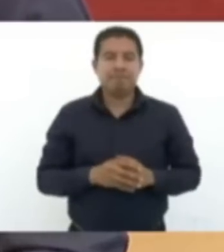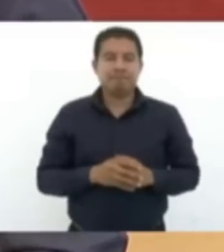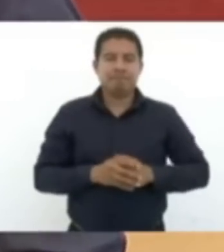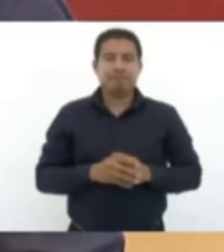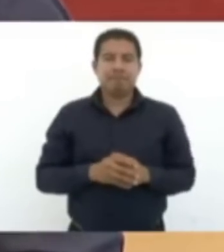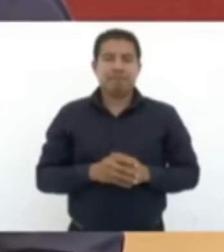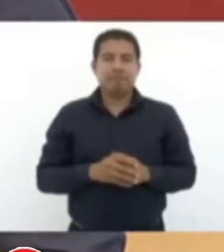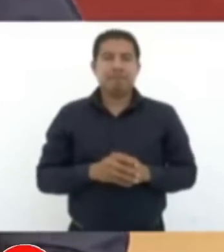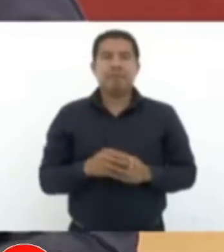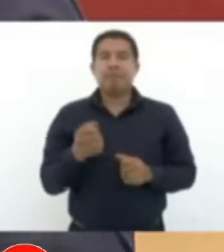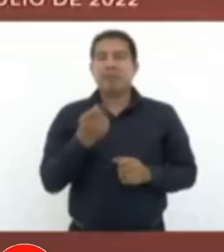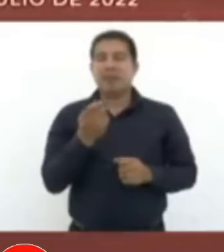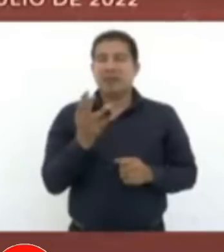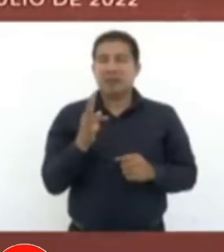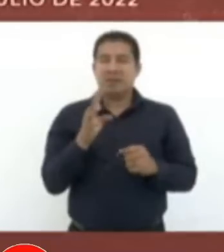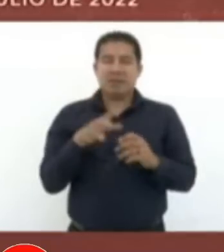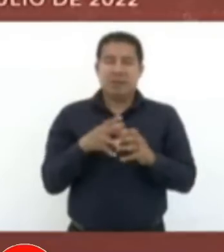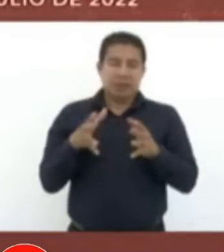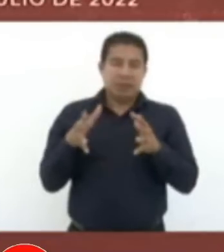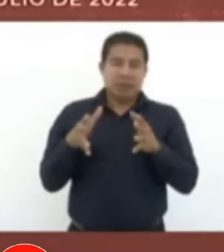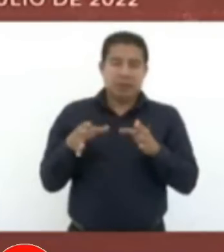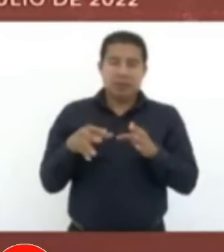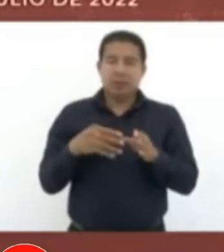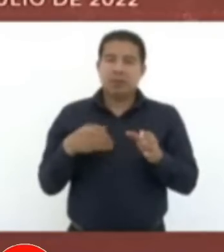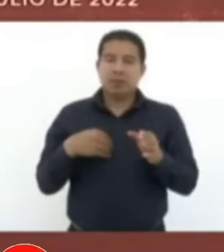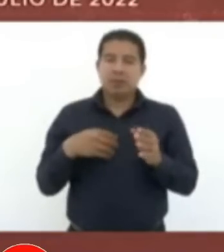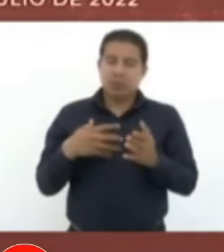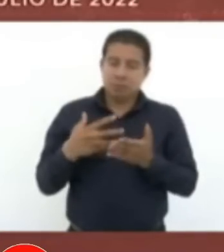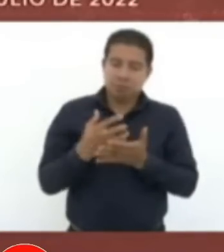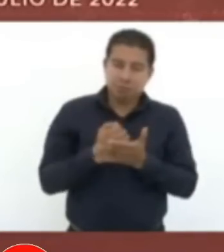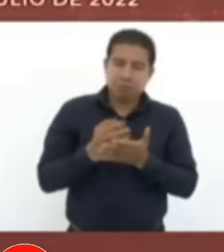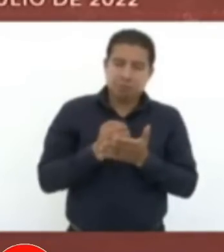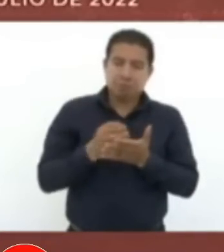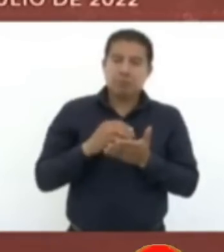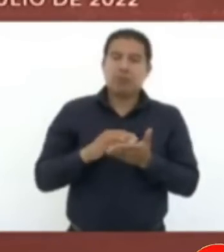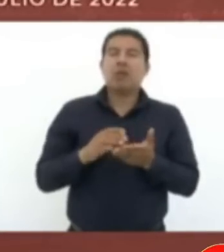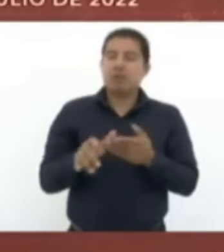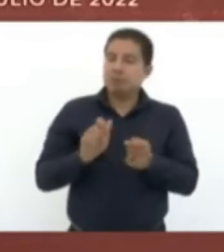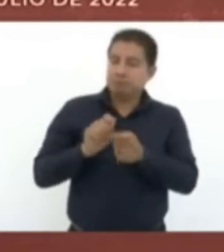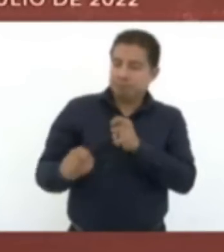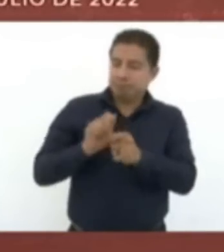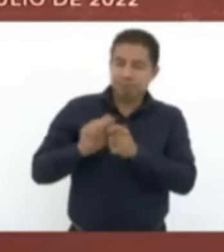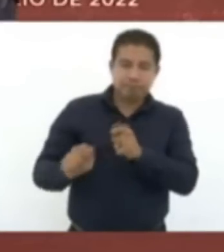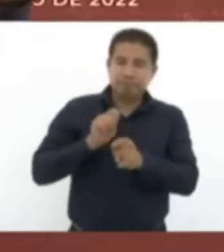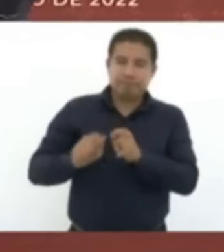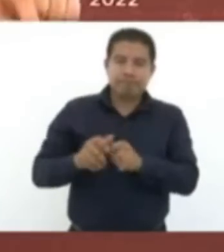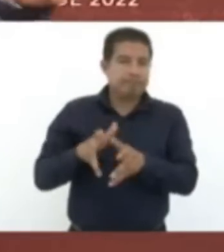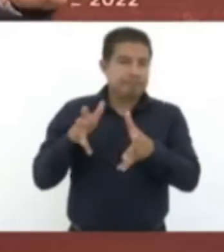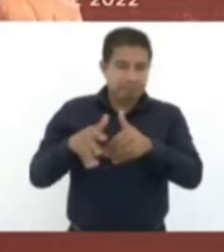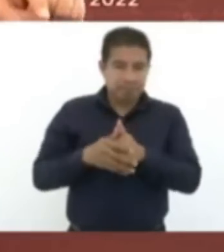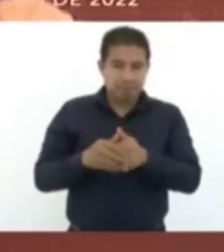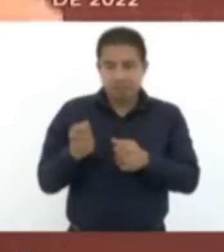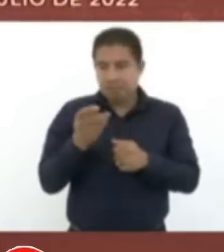Todos ellos están recibiendo un jornal para que